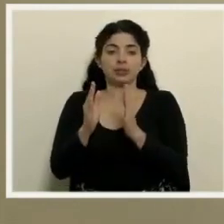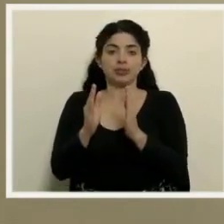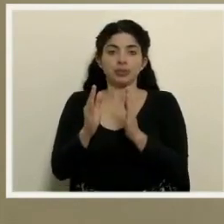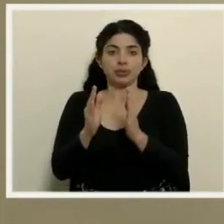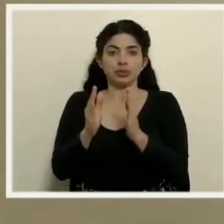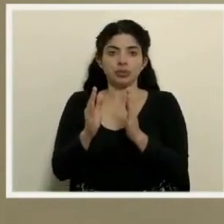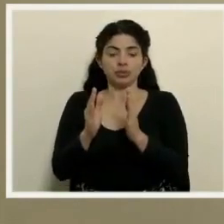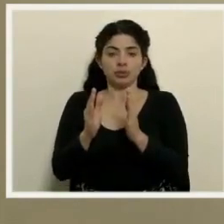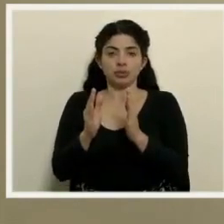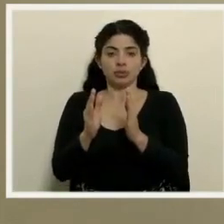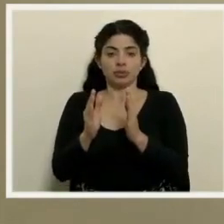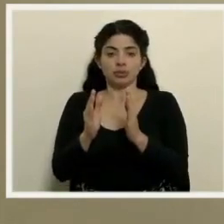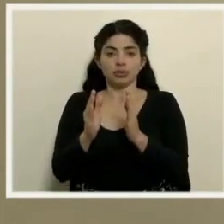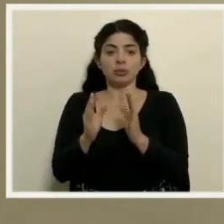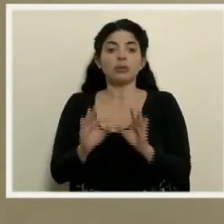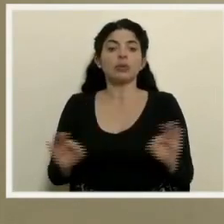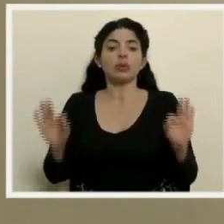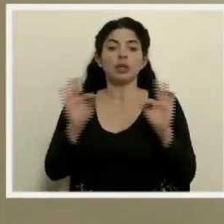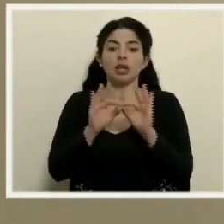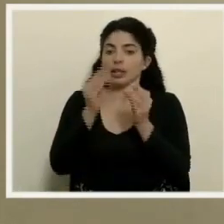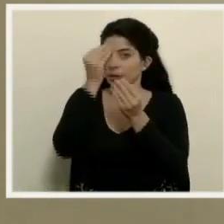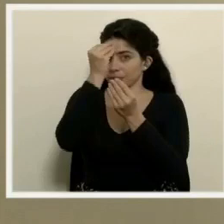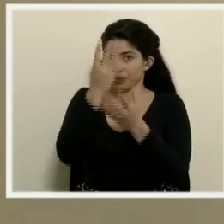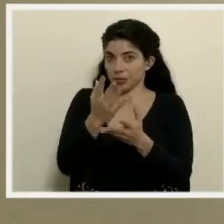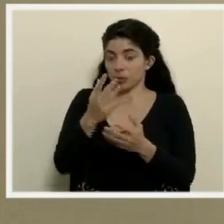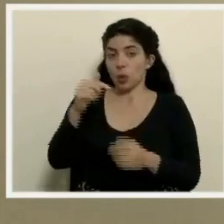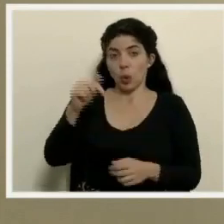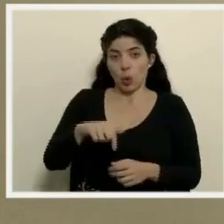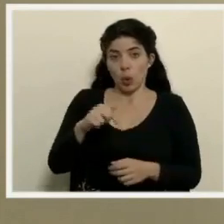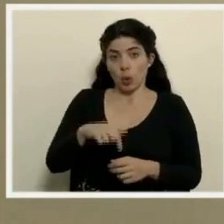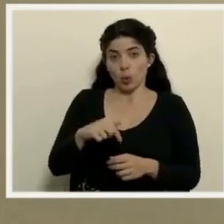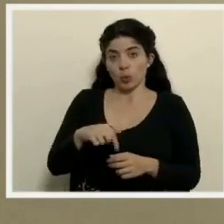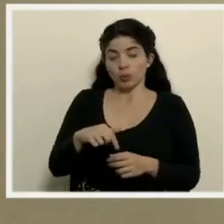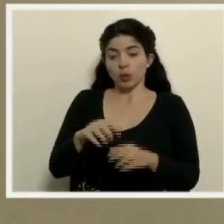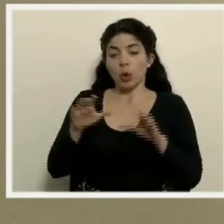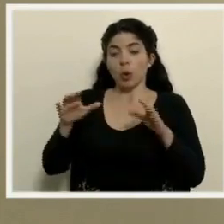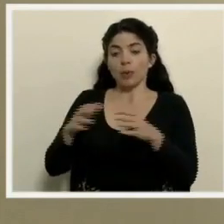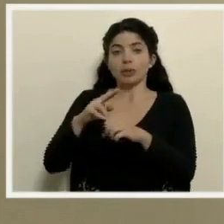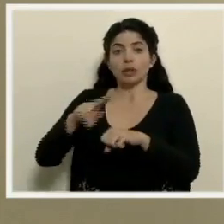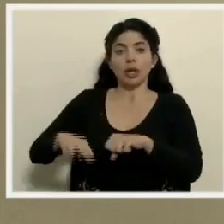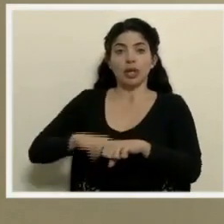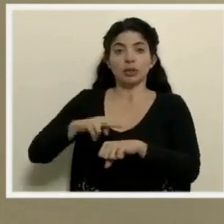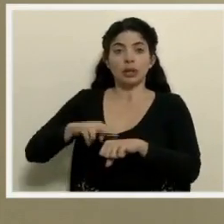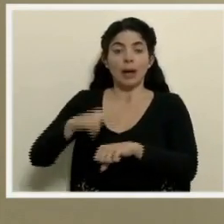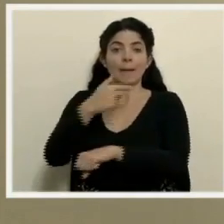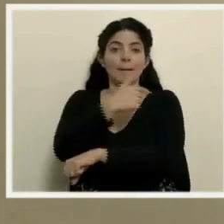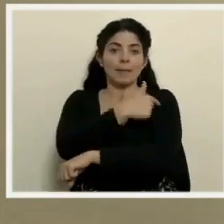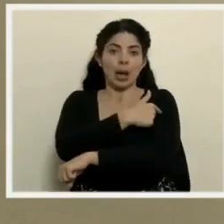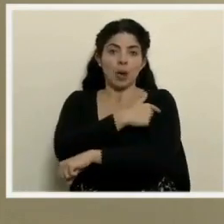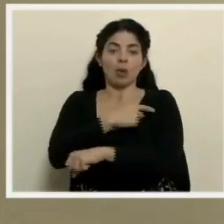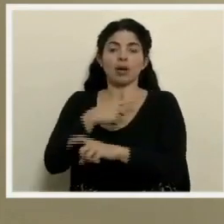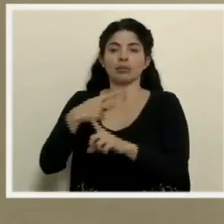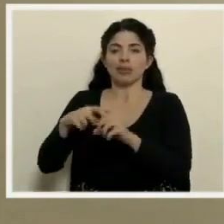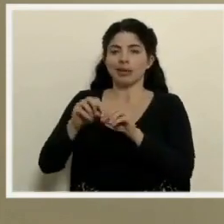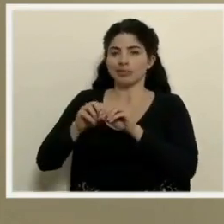Luego, es importante también indicar el día de hoy la Comisión Nacional de Vacunación y Epidemiología